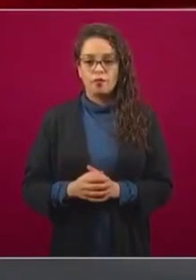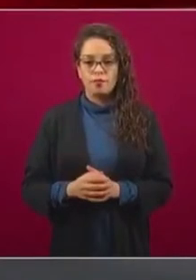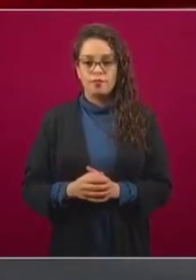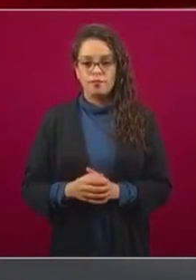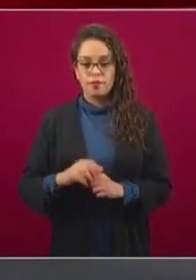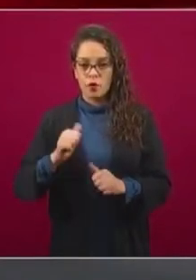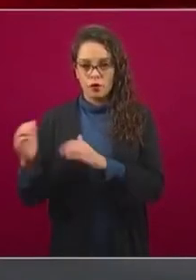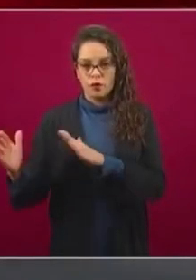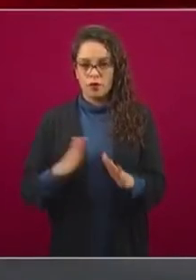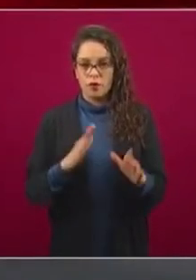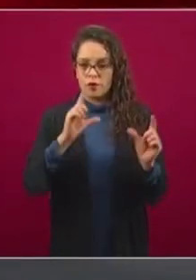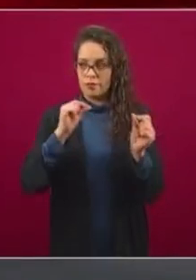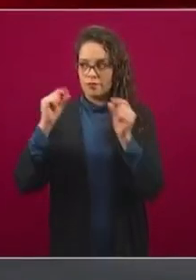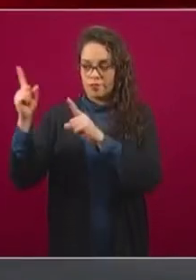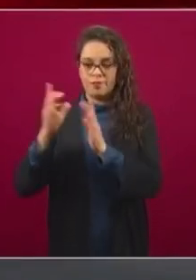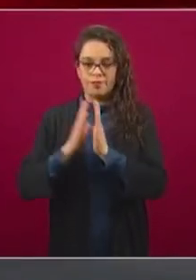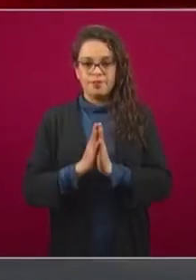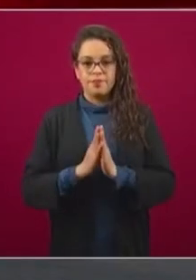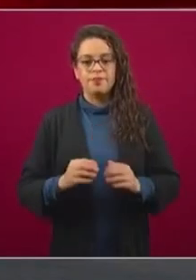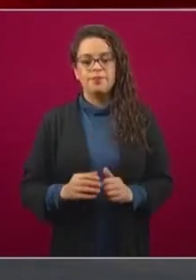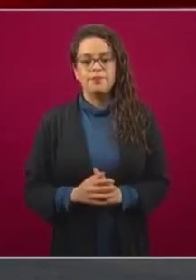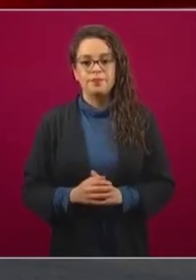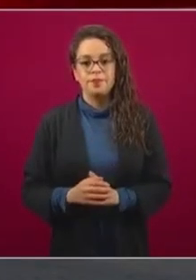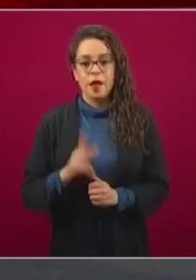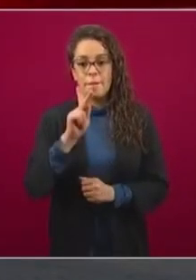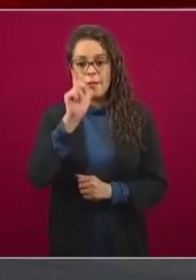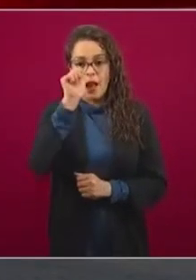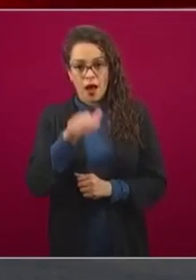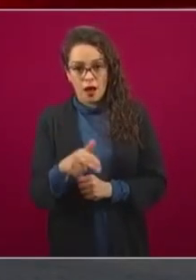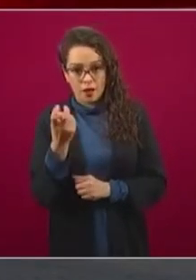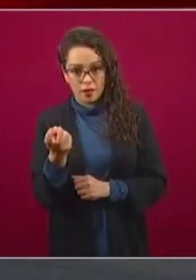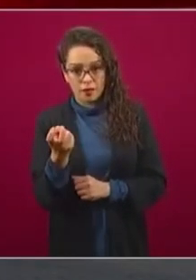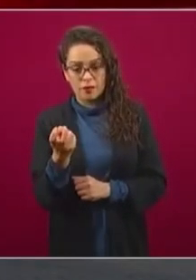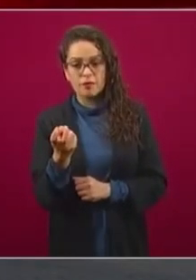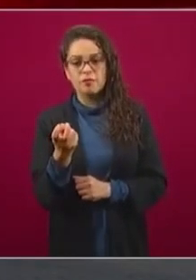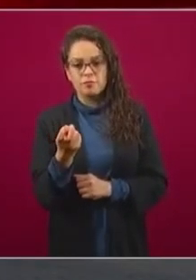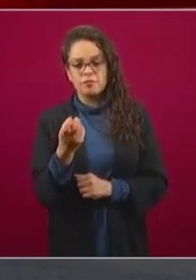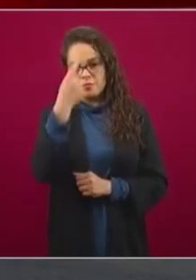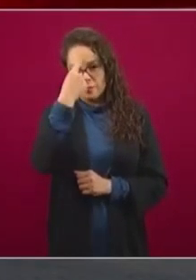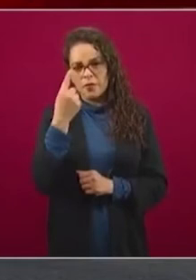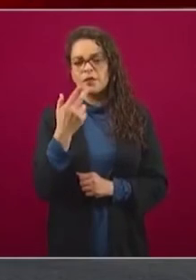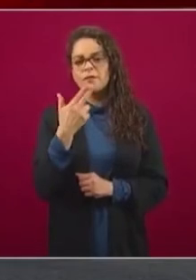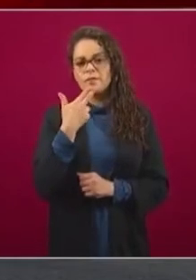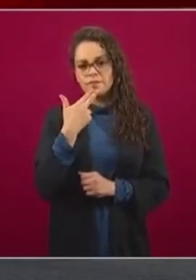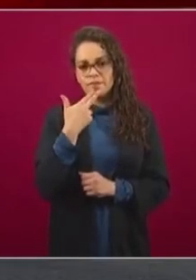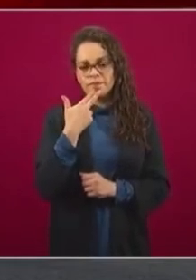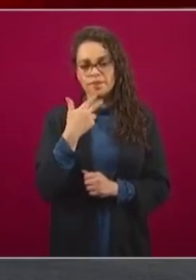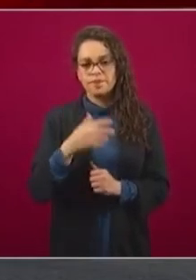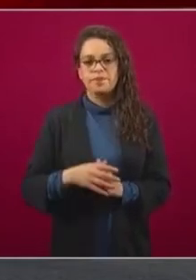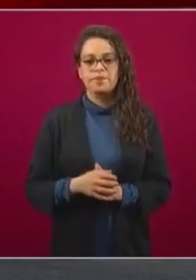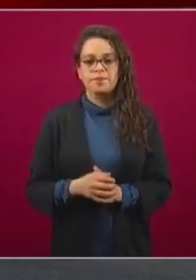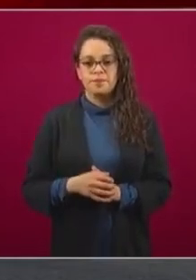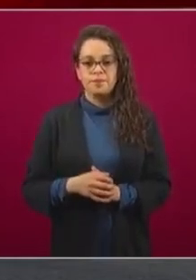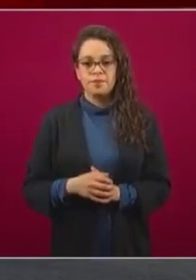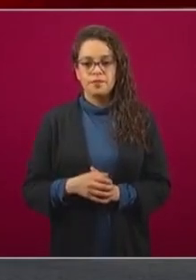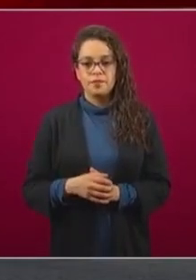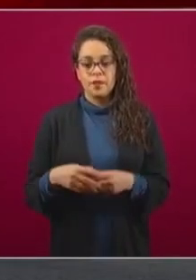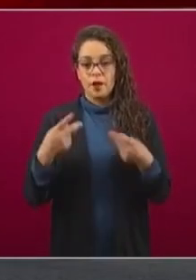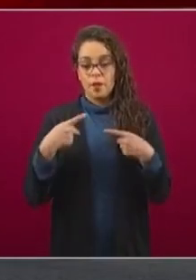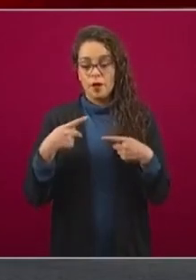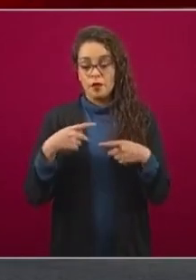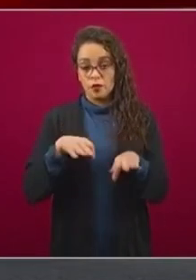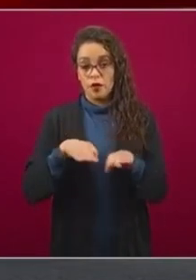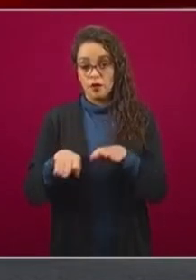diapositiva, por favor. El plan consiste en que aquellos trabajadores que no